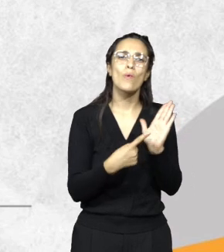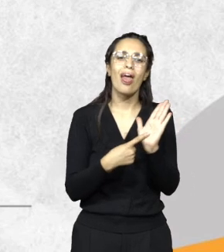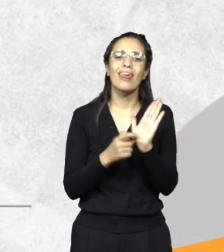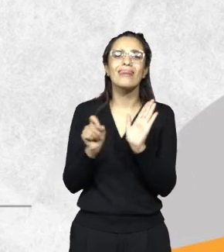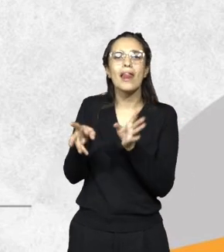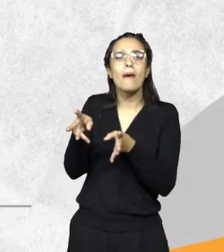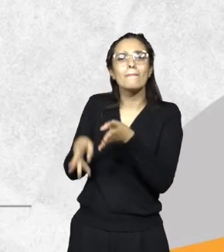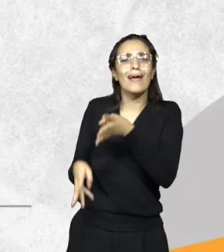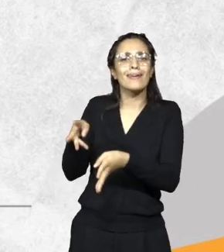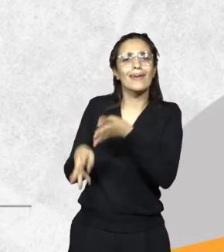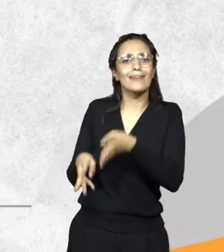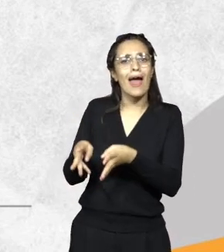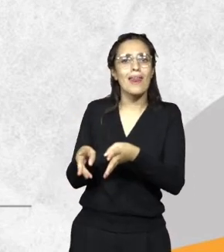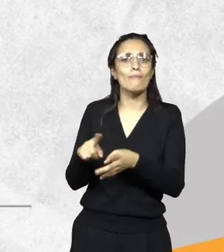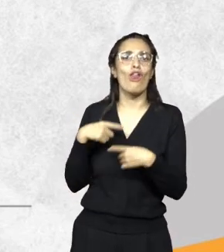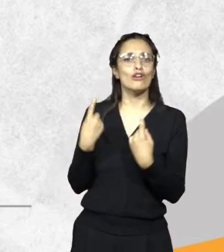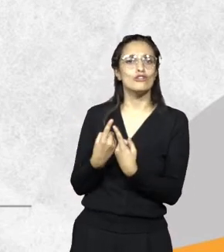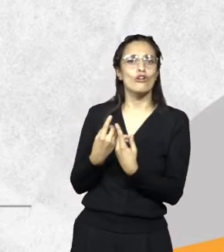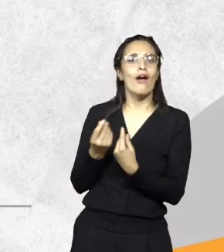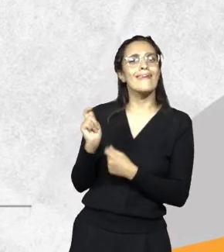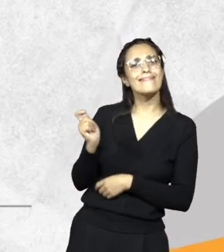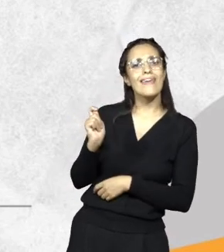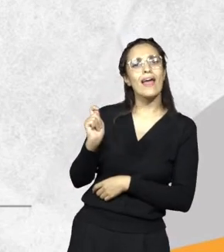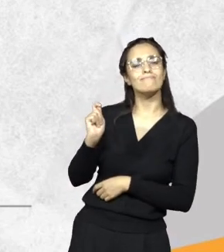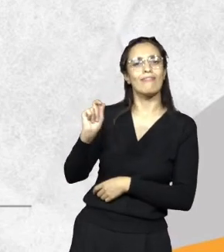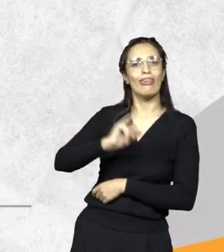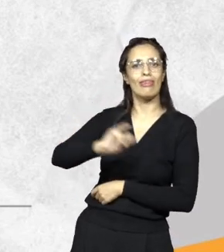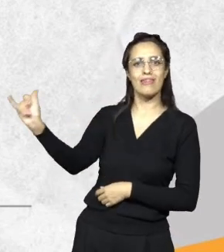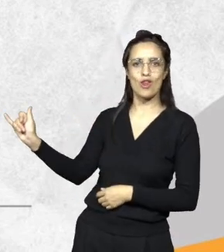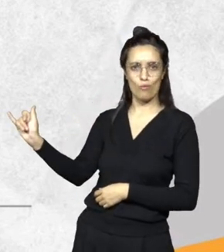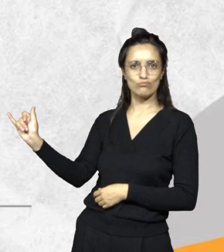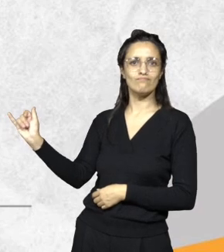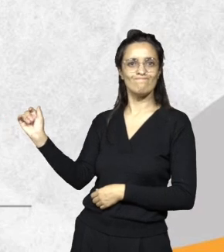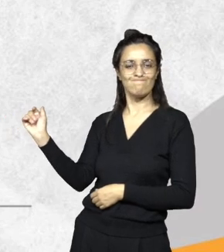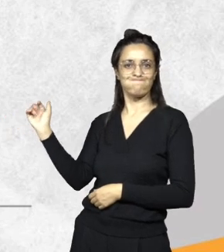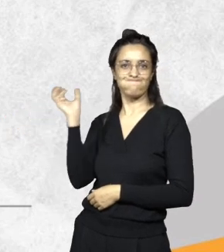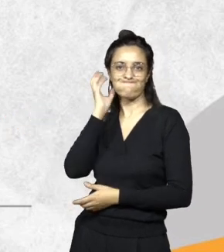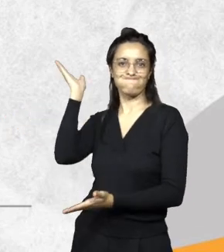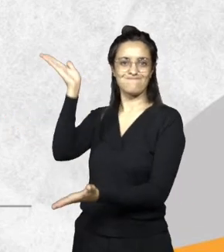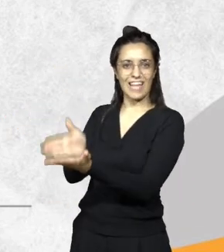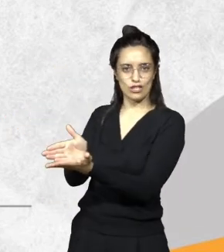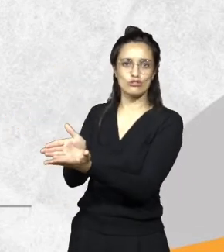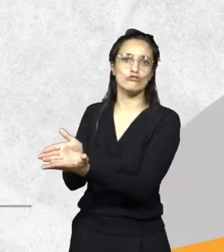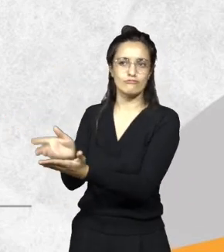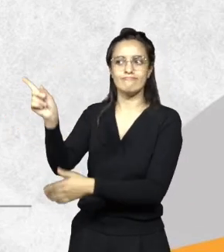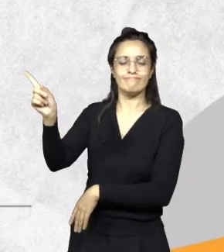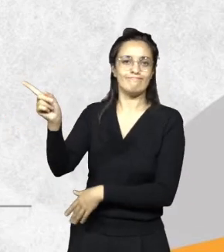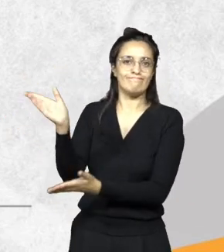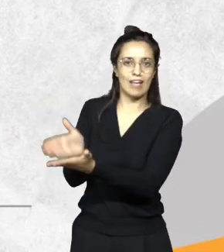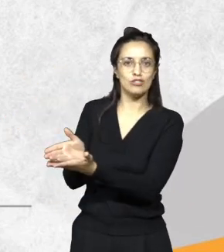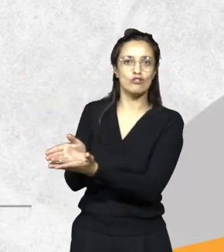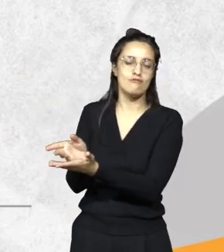imputamos como presunto responsable o infractor de ese hecho y a quién le aplicamos la sanción y le obligamos a